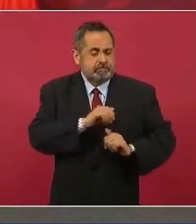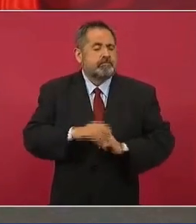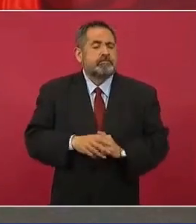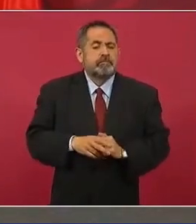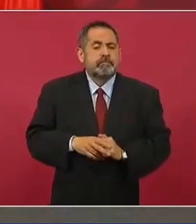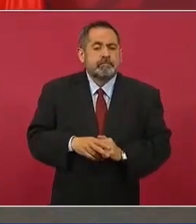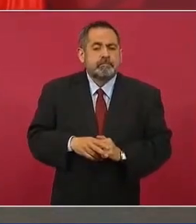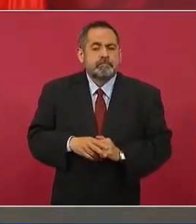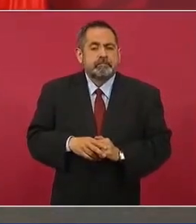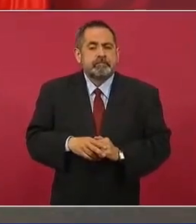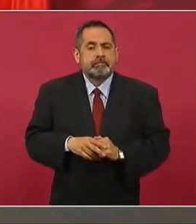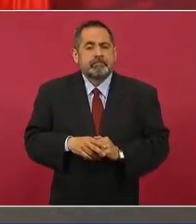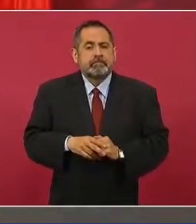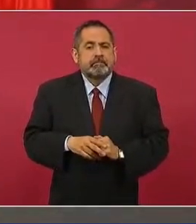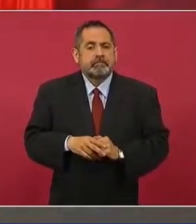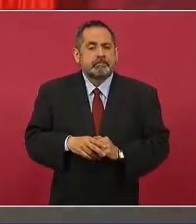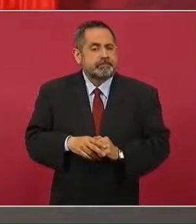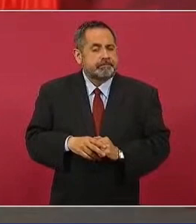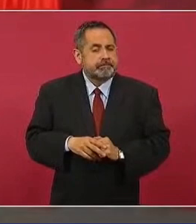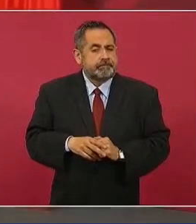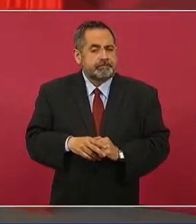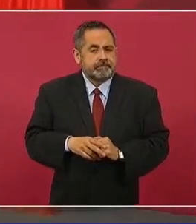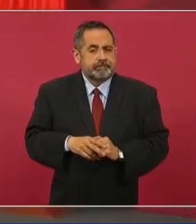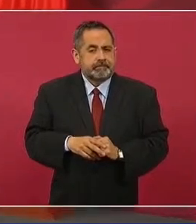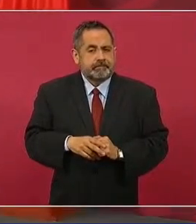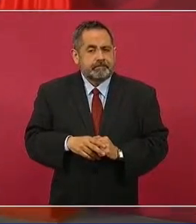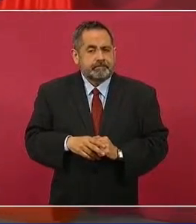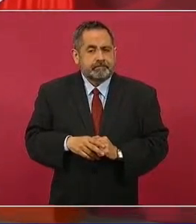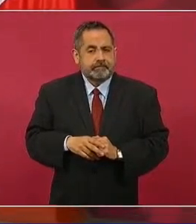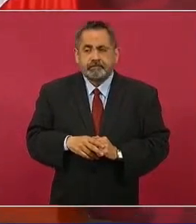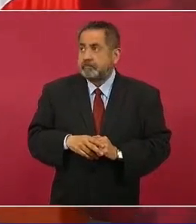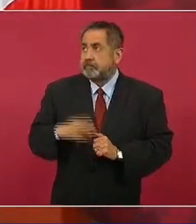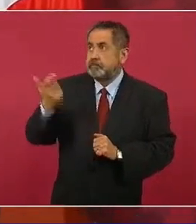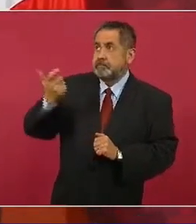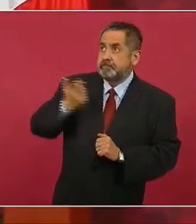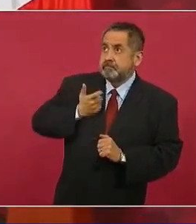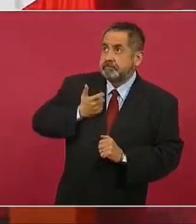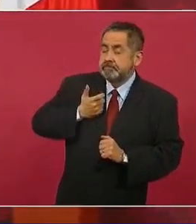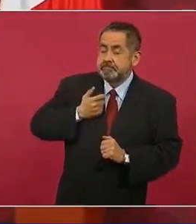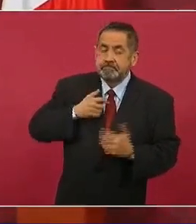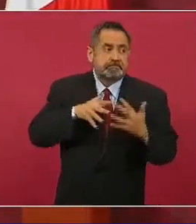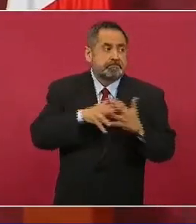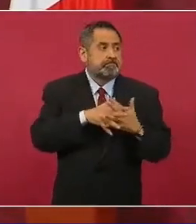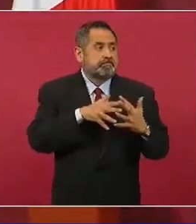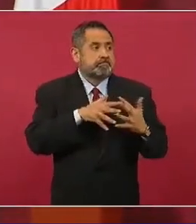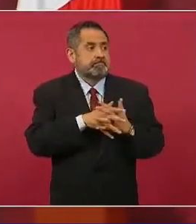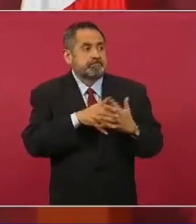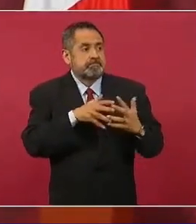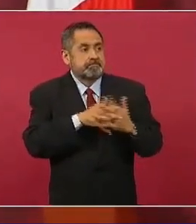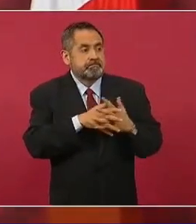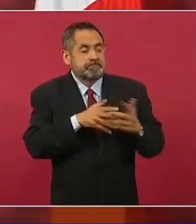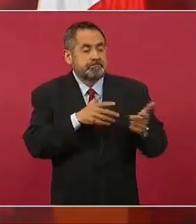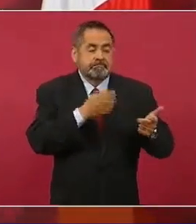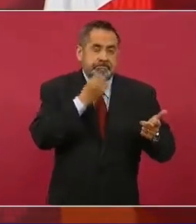lucha por